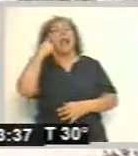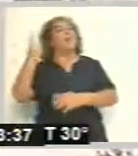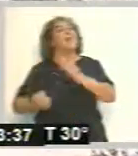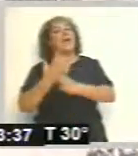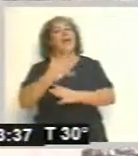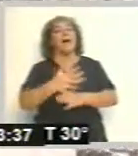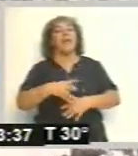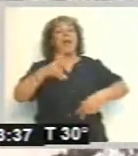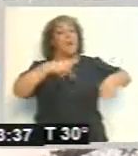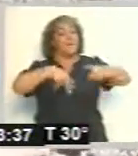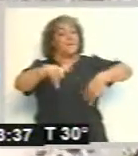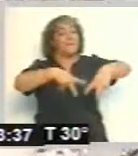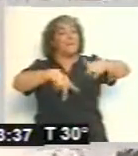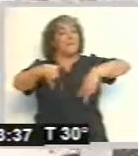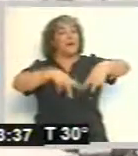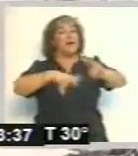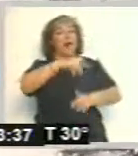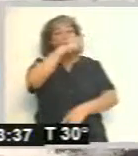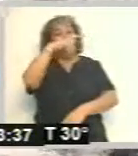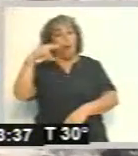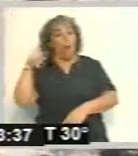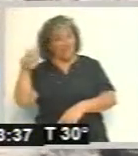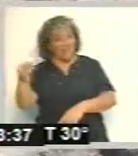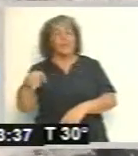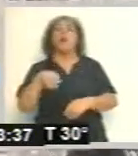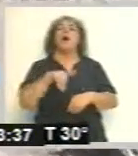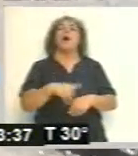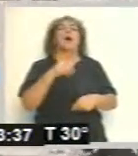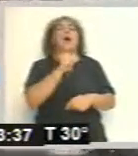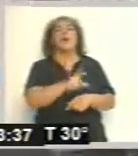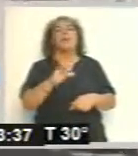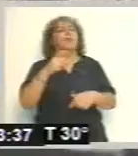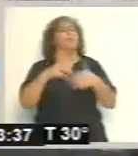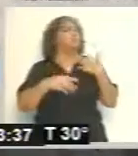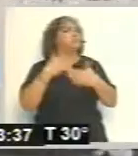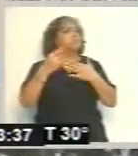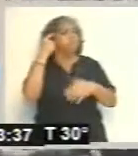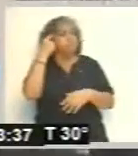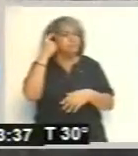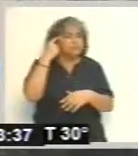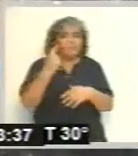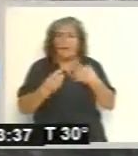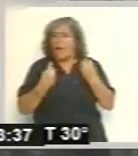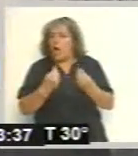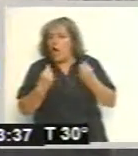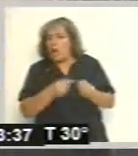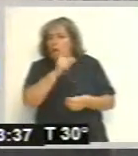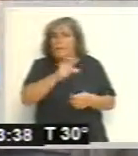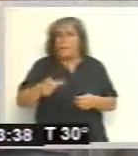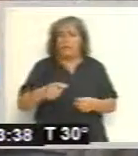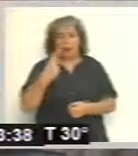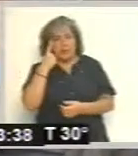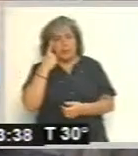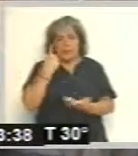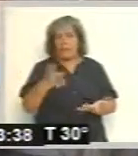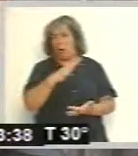de llevar a cabo el Paseo de los Poetas, que generó un poco de incertidumbre, un poco de zozobra emocional incluso